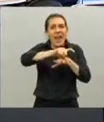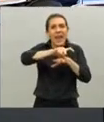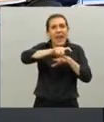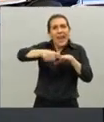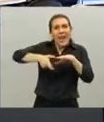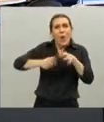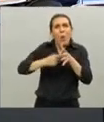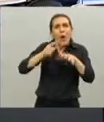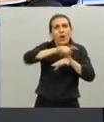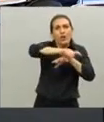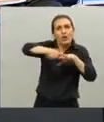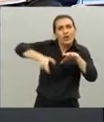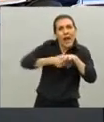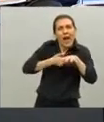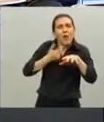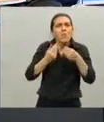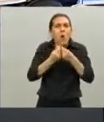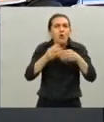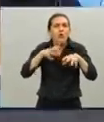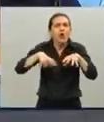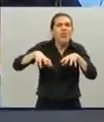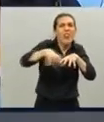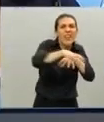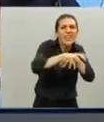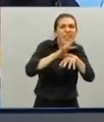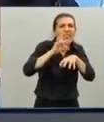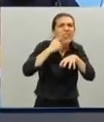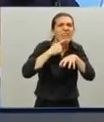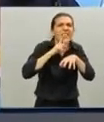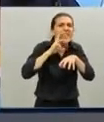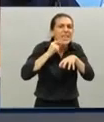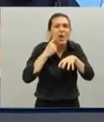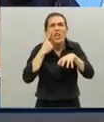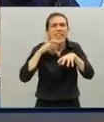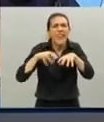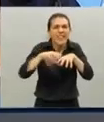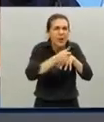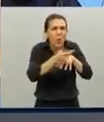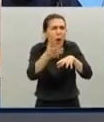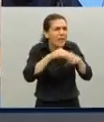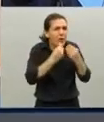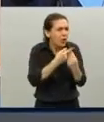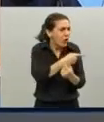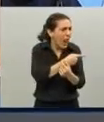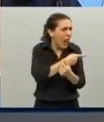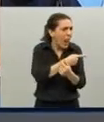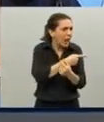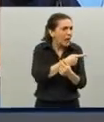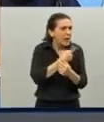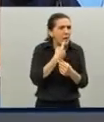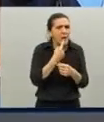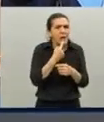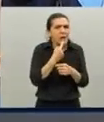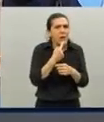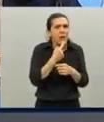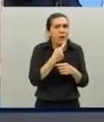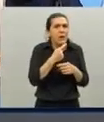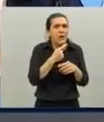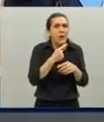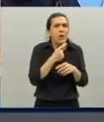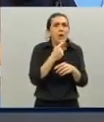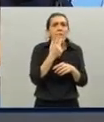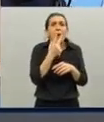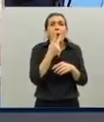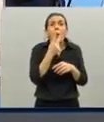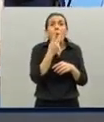solo es un montón de distritos y un montón de intendencias ¿cuántas son acciones en 40 135 que es la de 46